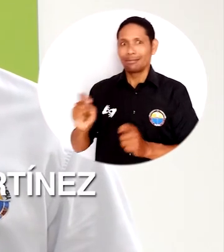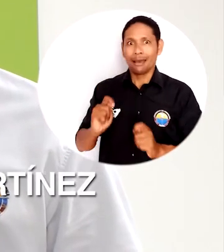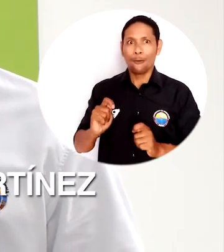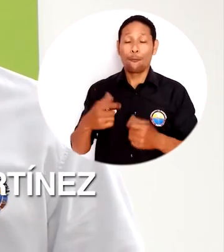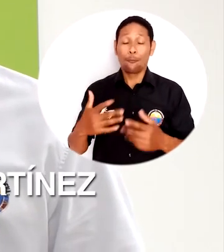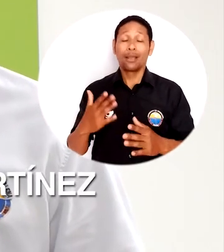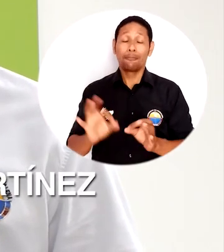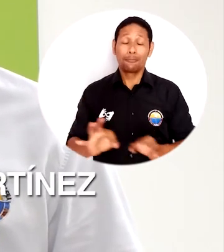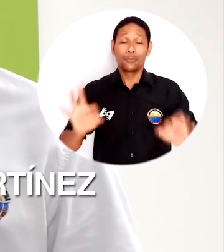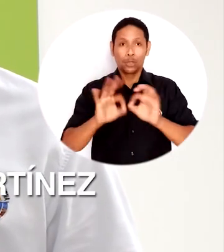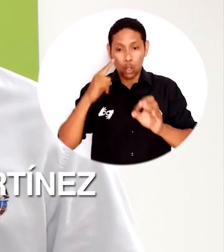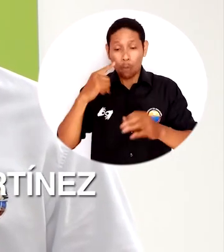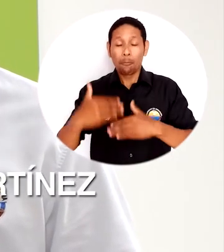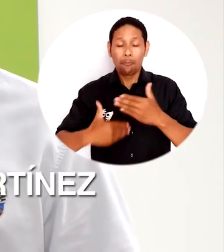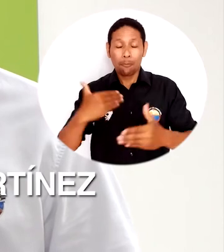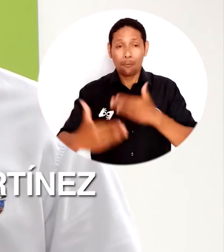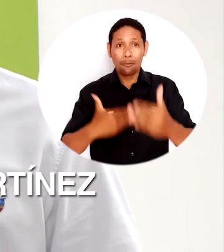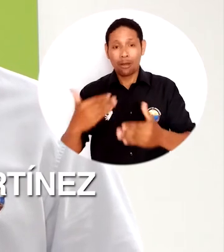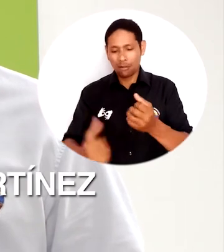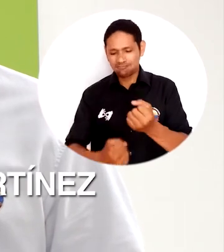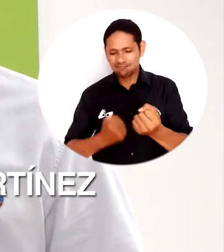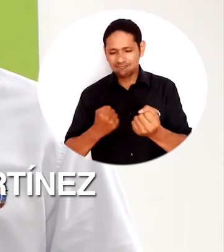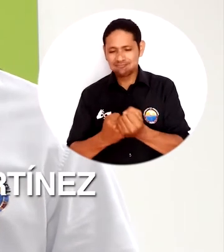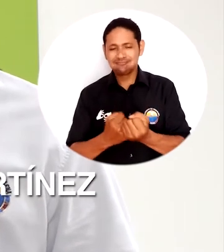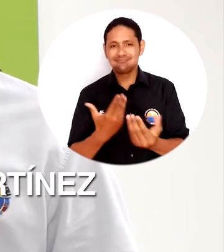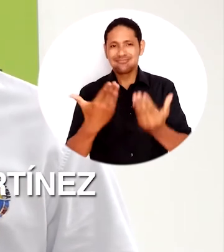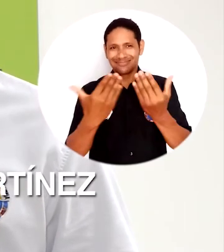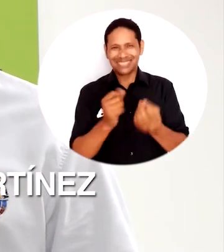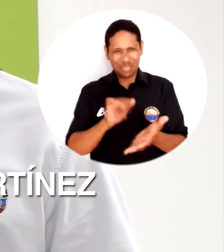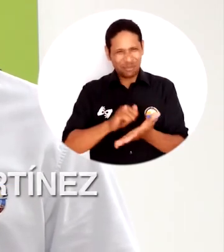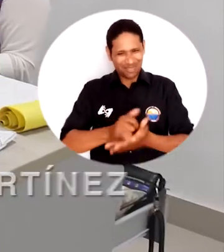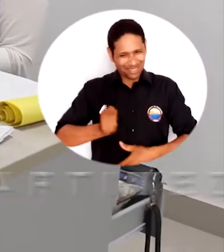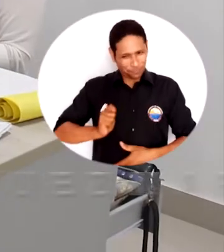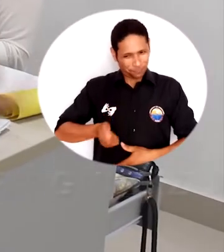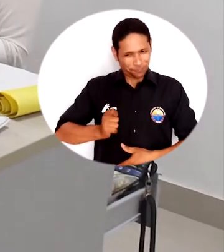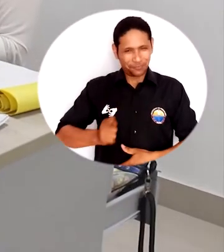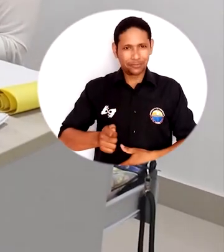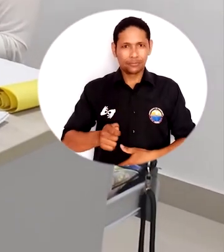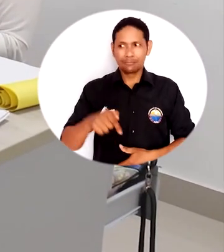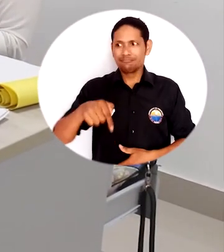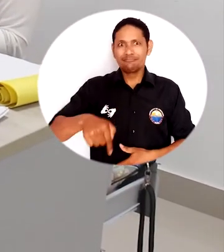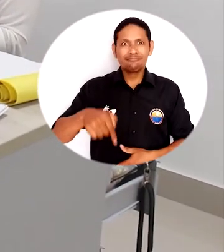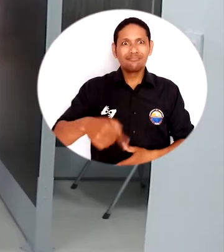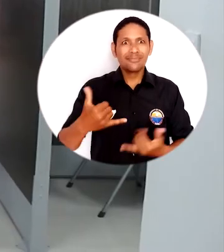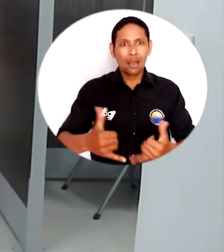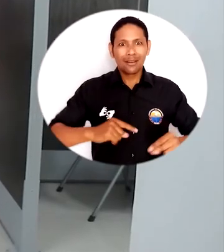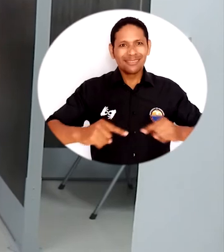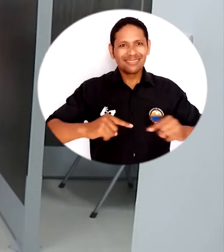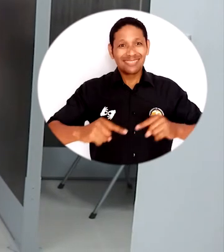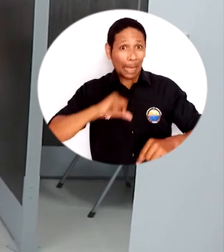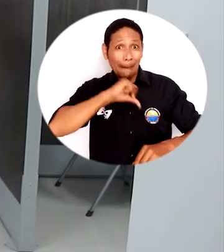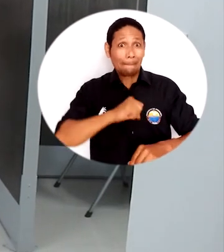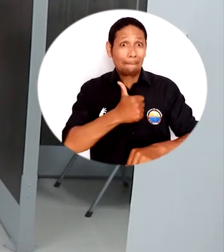un fortalecimiento de los procesos que se vienen realizando en el consultorio jurídico y centro de conciliación durante este periodo